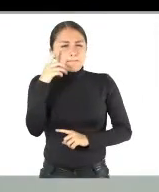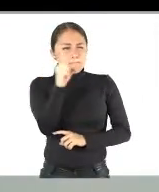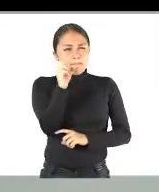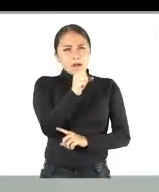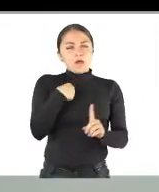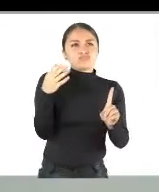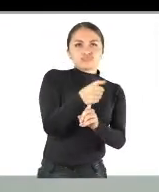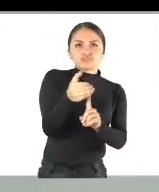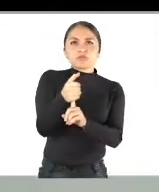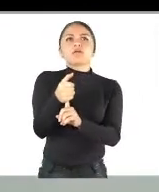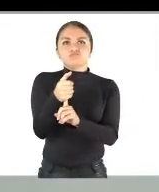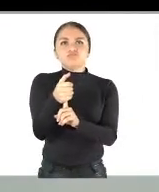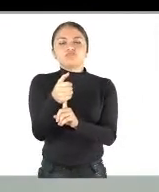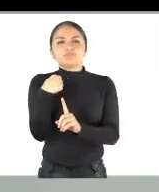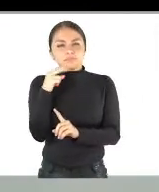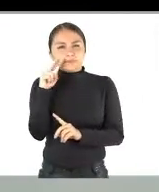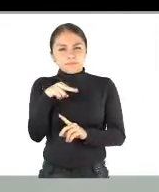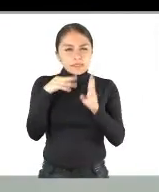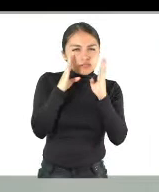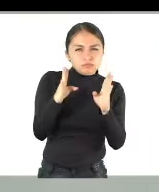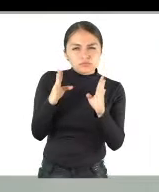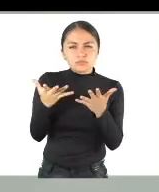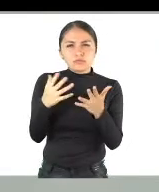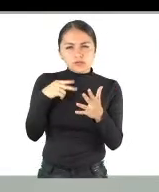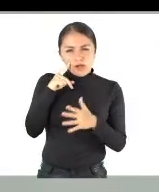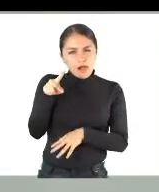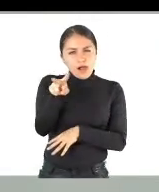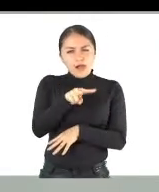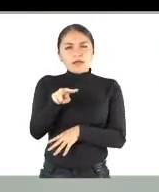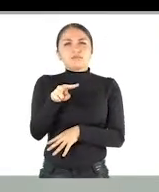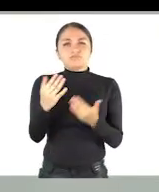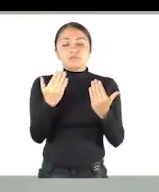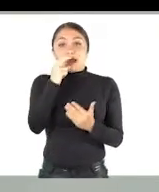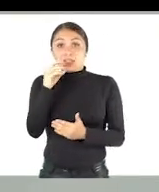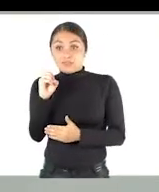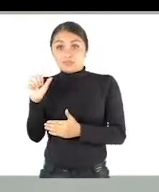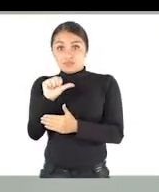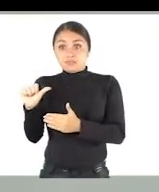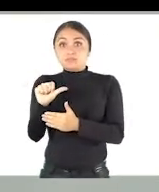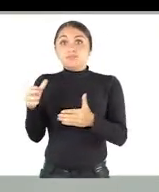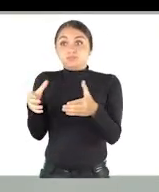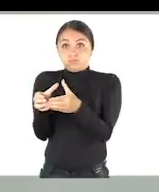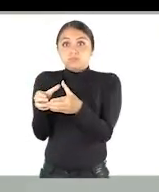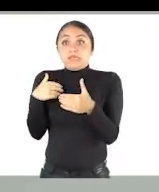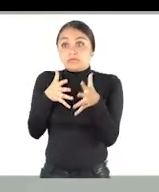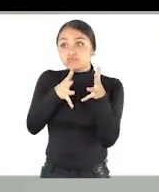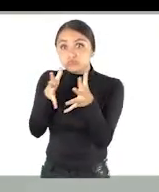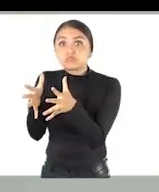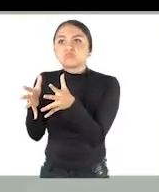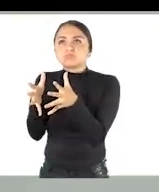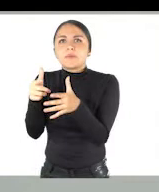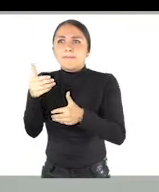logros que hemos encontrado en el CAI y las atenciones que hemos realizado, nos hemos dado cuenta de que los niños y niñas que participan de nuestras